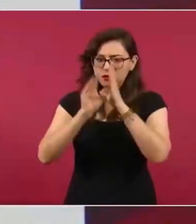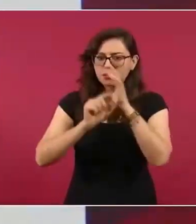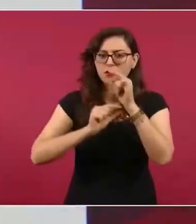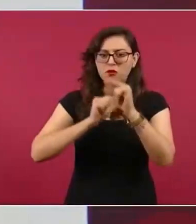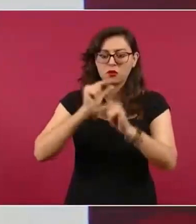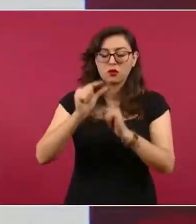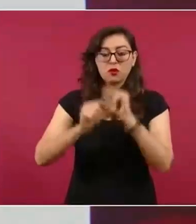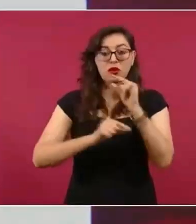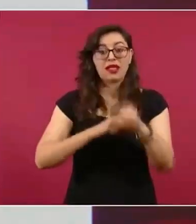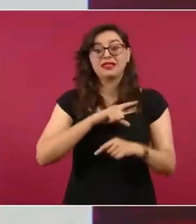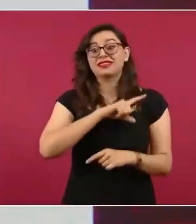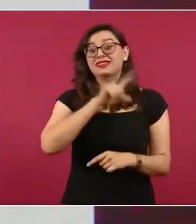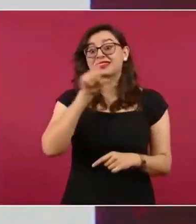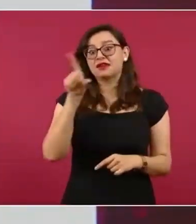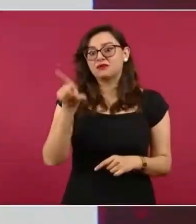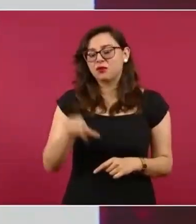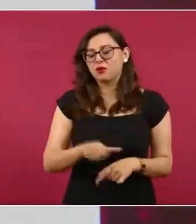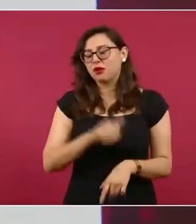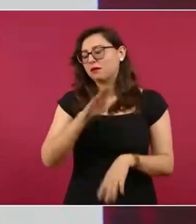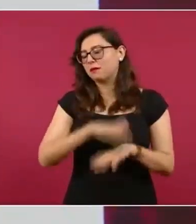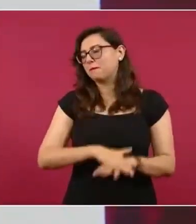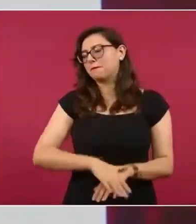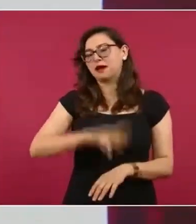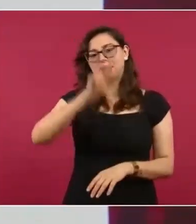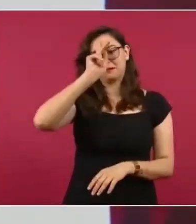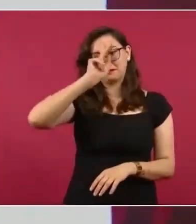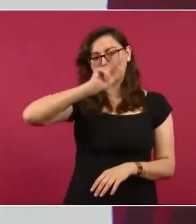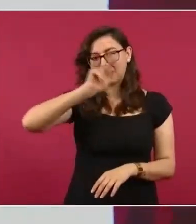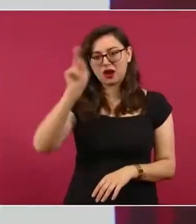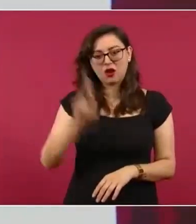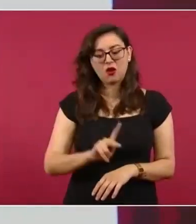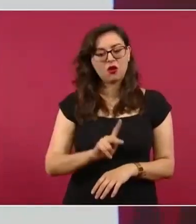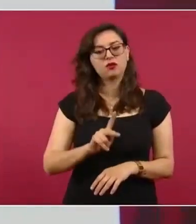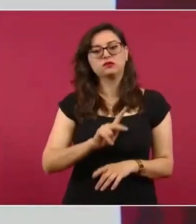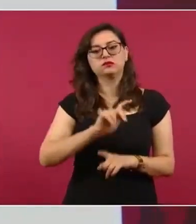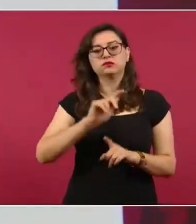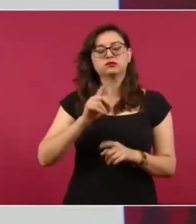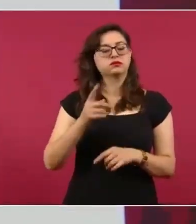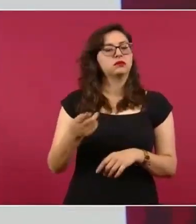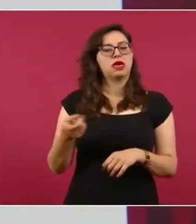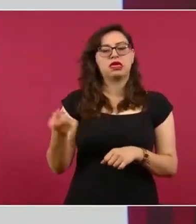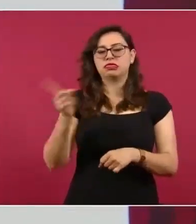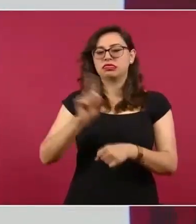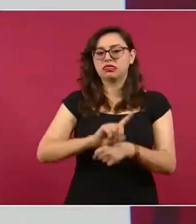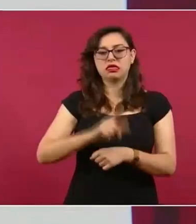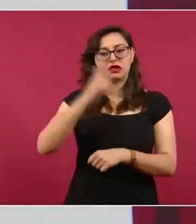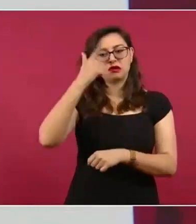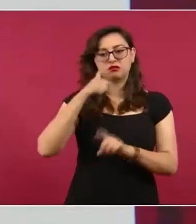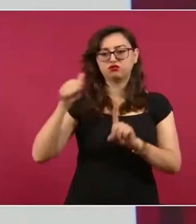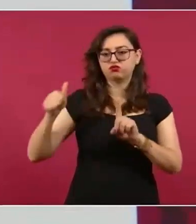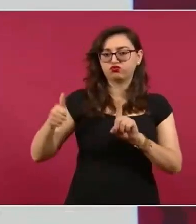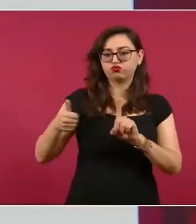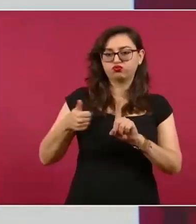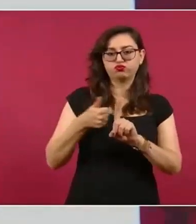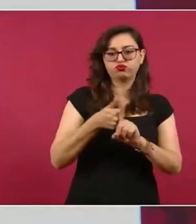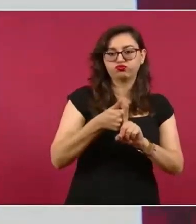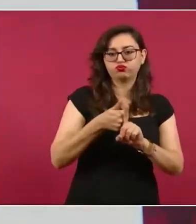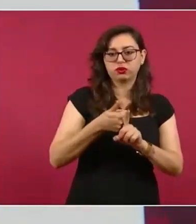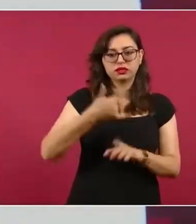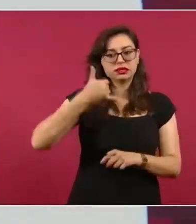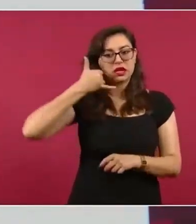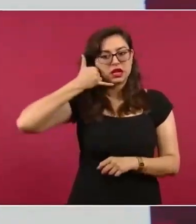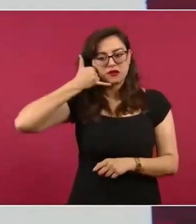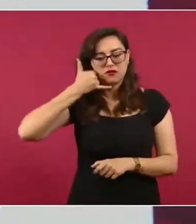era seguimiento día y noche y desde luego el teléfono